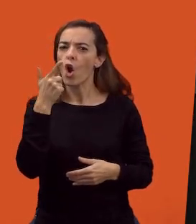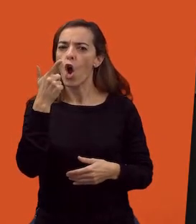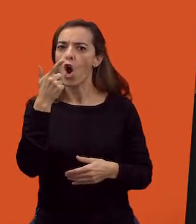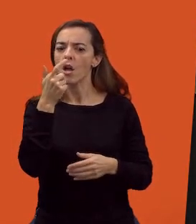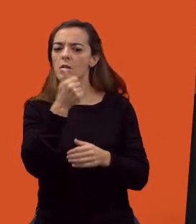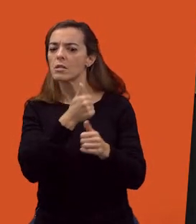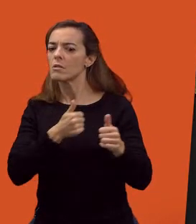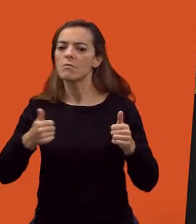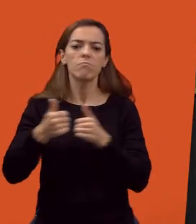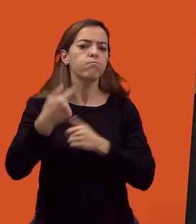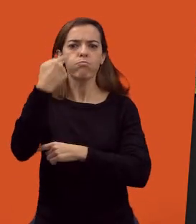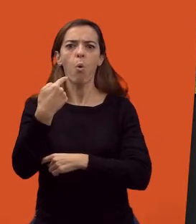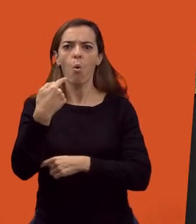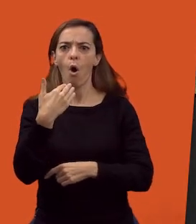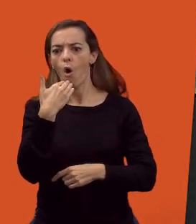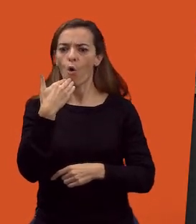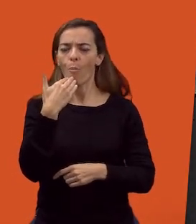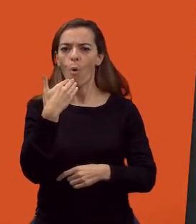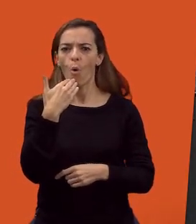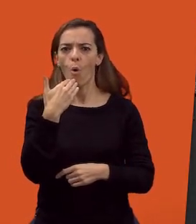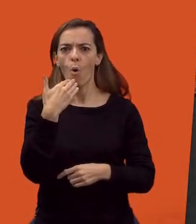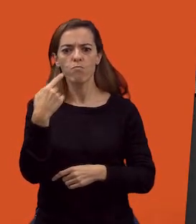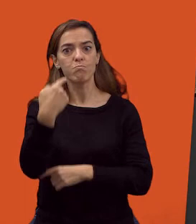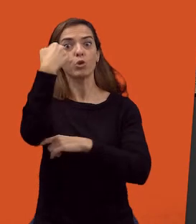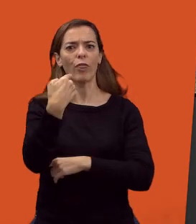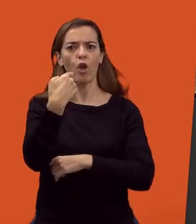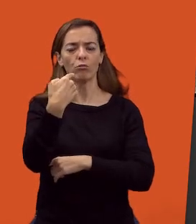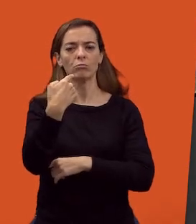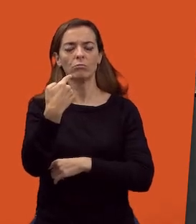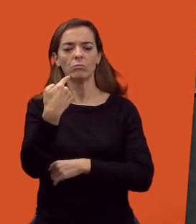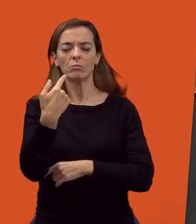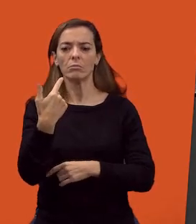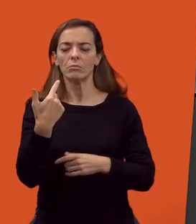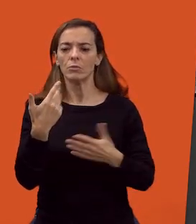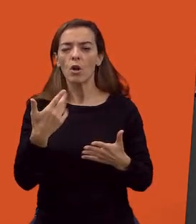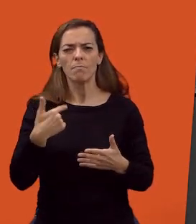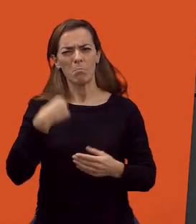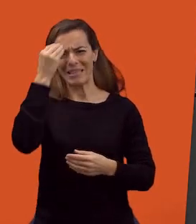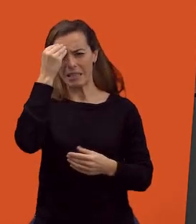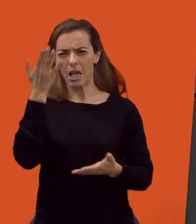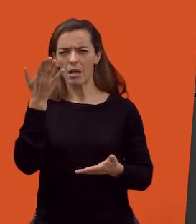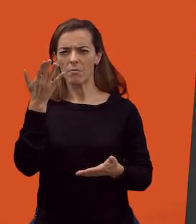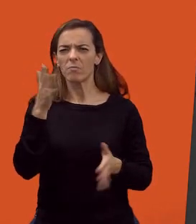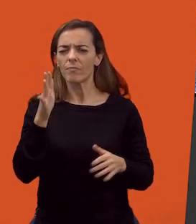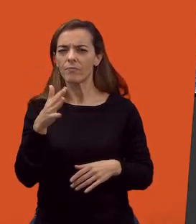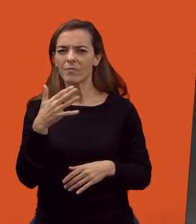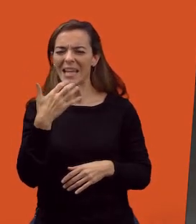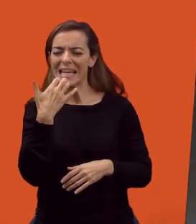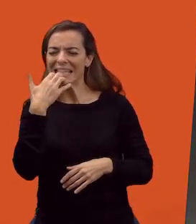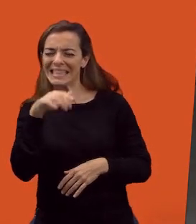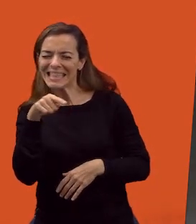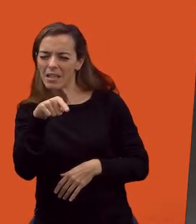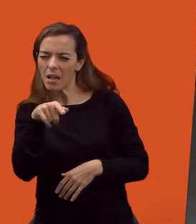una imposición, y entonces pensé, ¿y cómo sería ese espacio donde